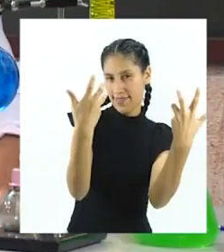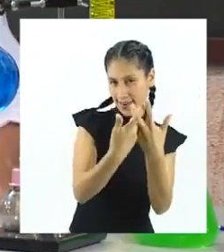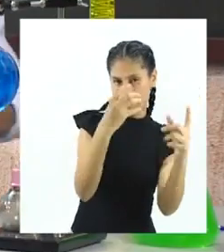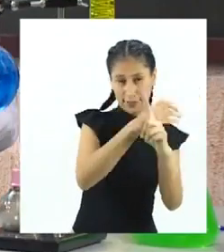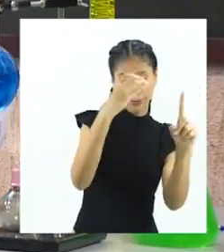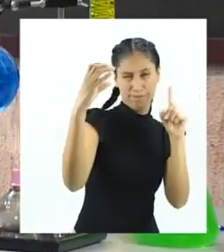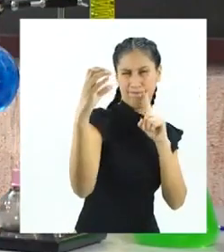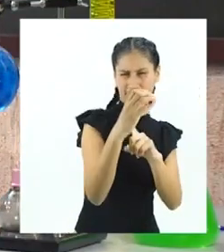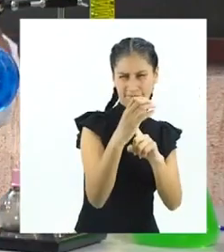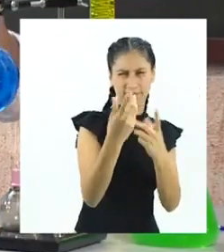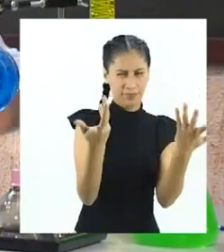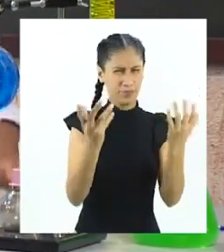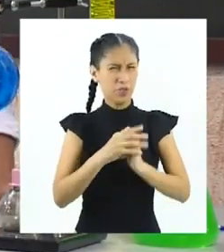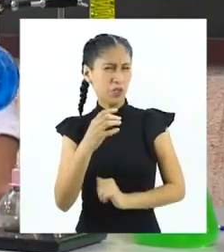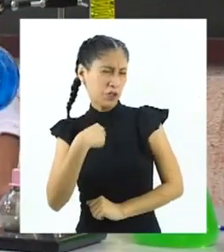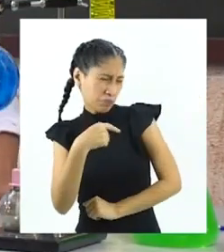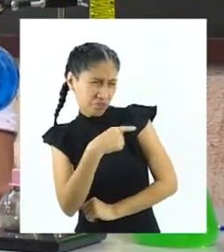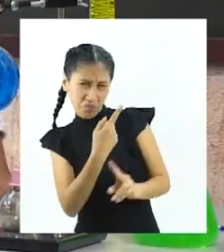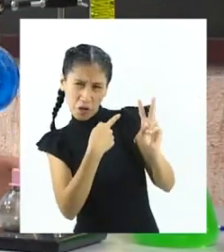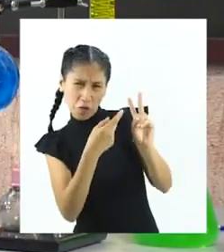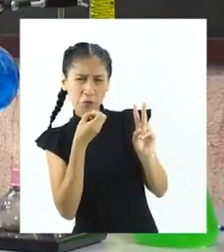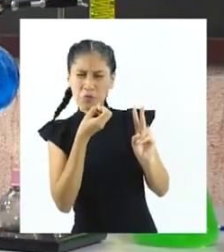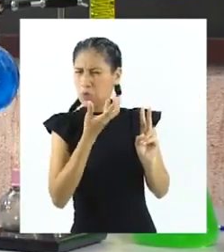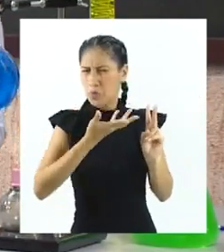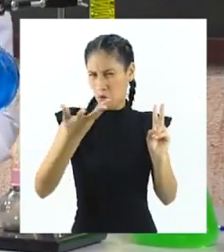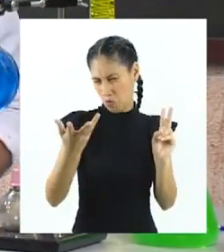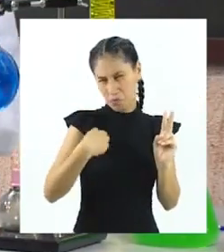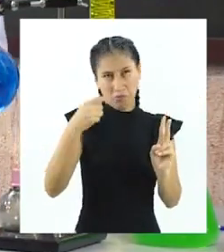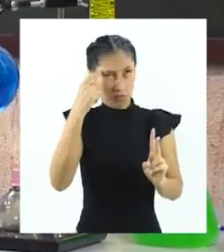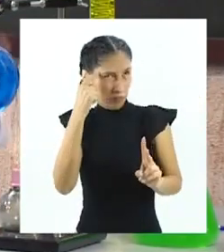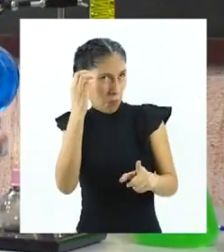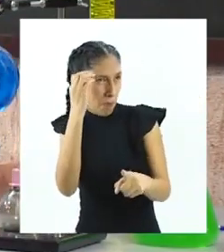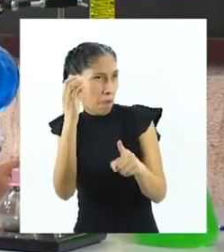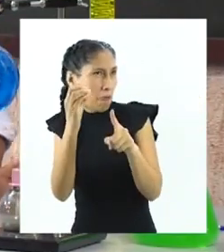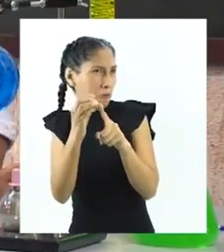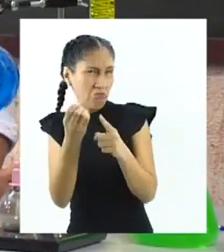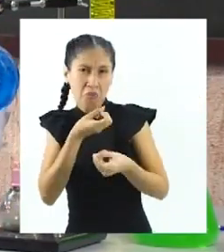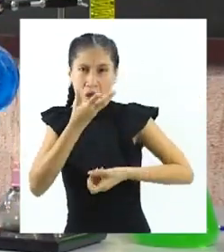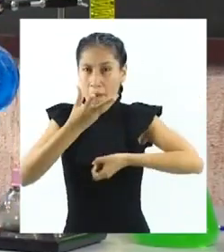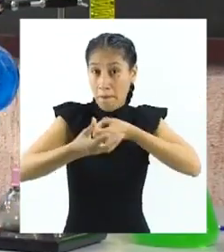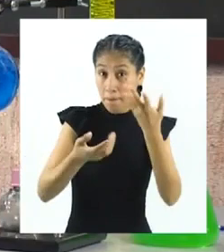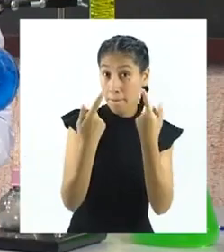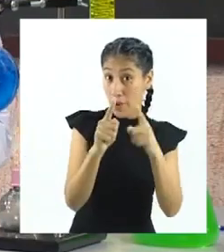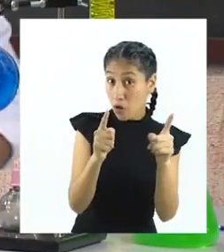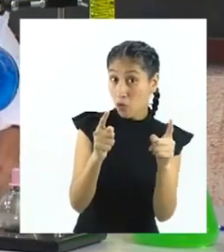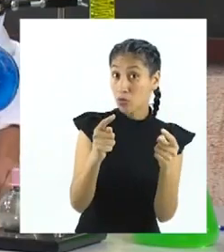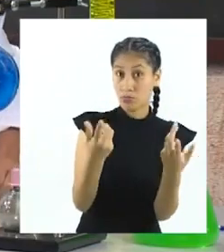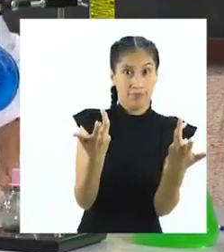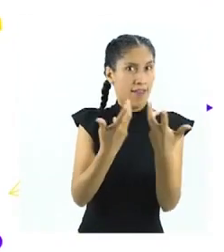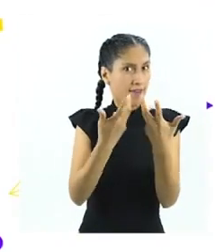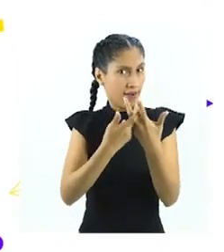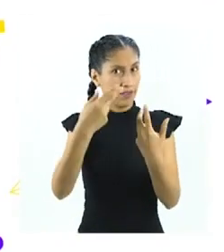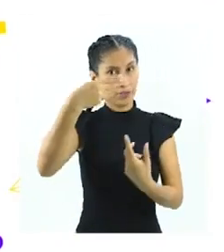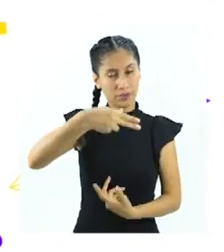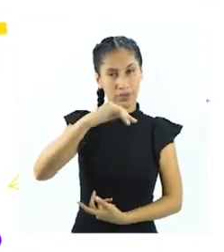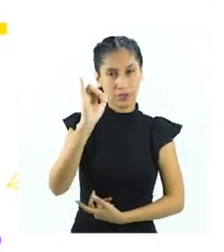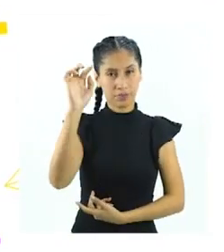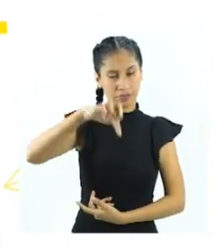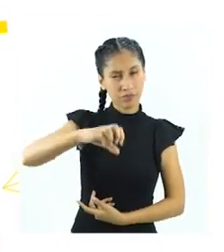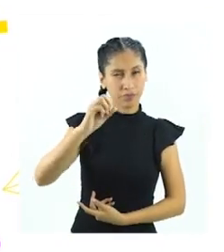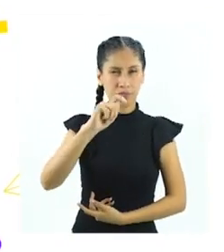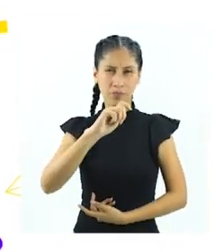dijimos con Majo es una suposición mediana, pero que no deja de ser una hipótesis. Es